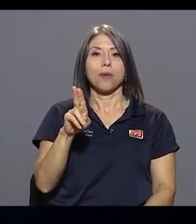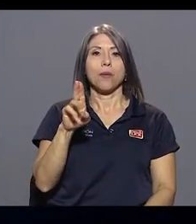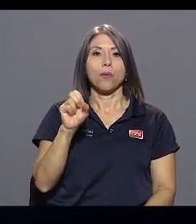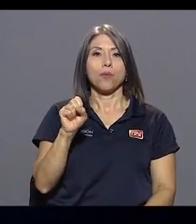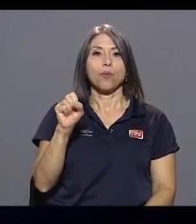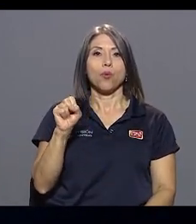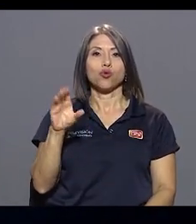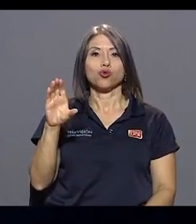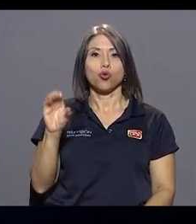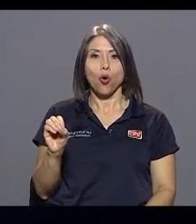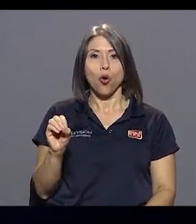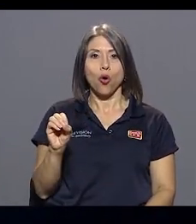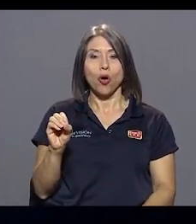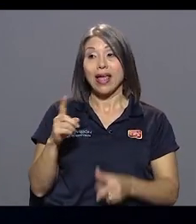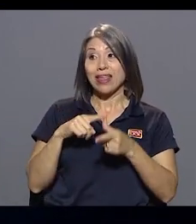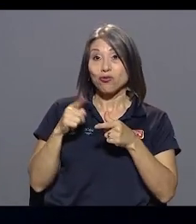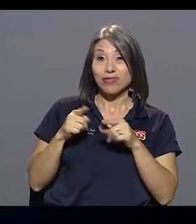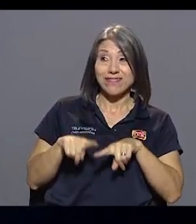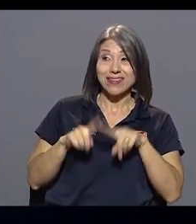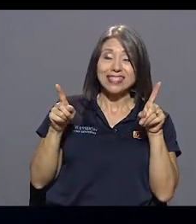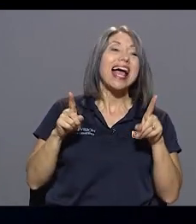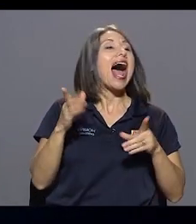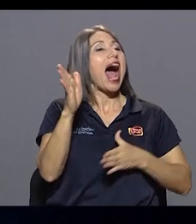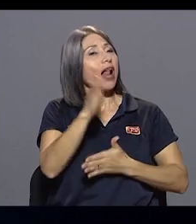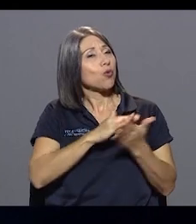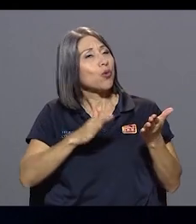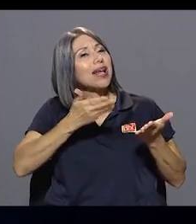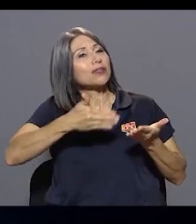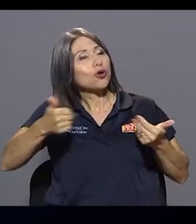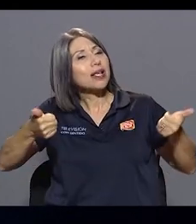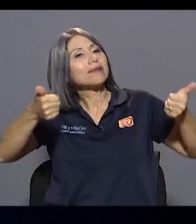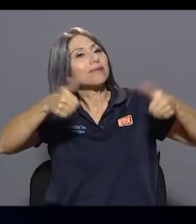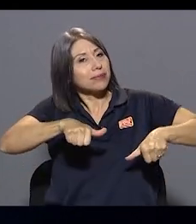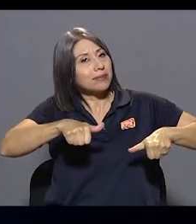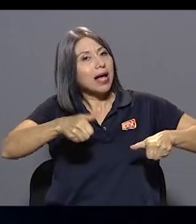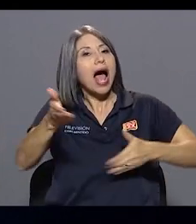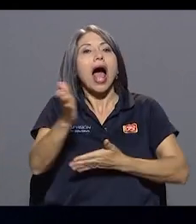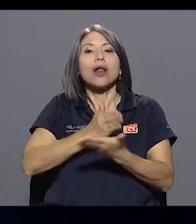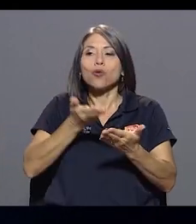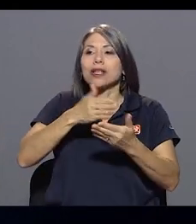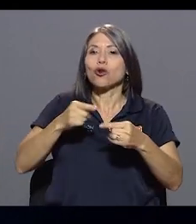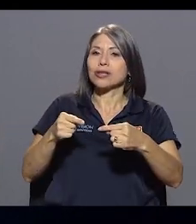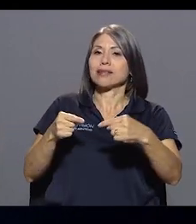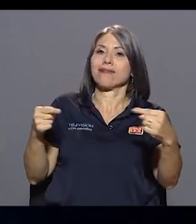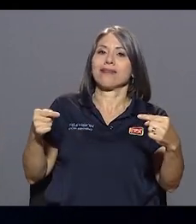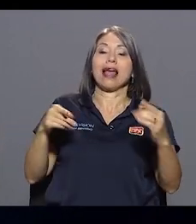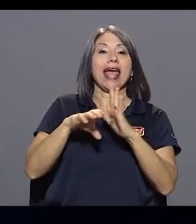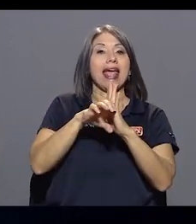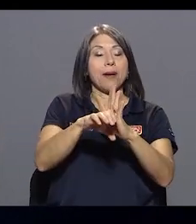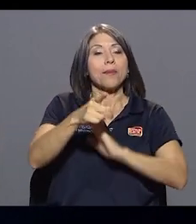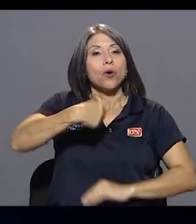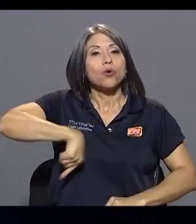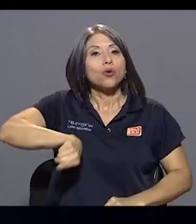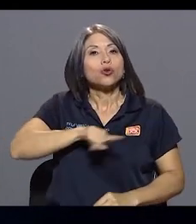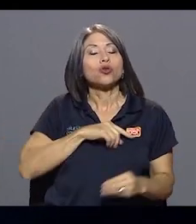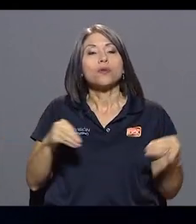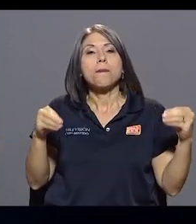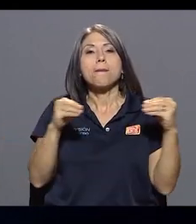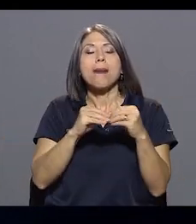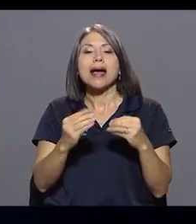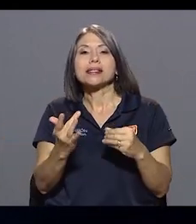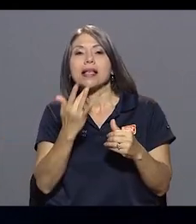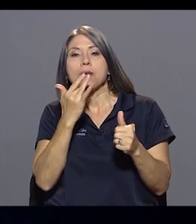coincidencias, pero también ciertas diferencias, porque, por ejemplo, nosotros le asignamos una mayor prioridad